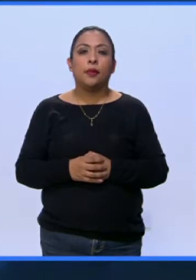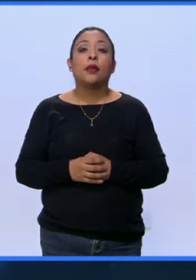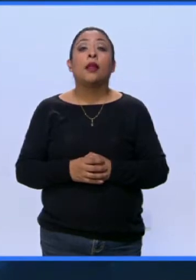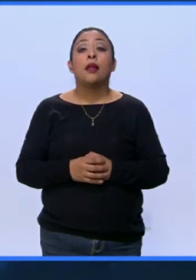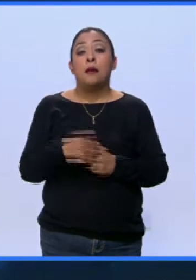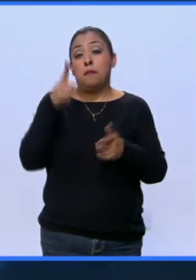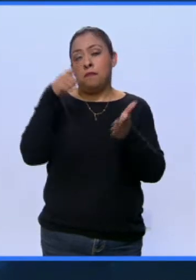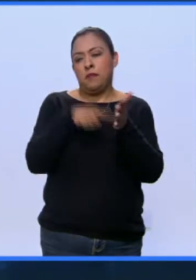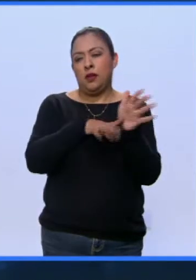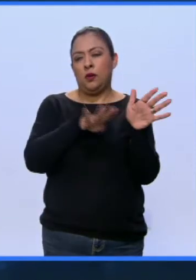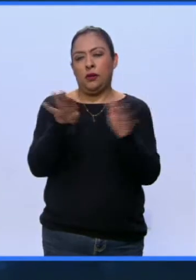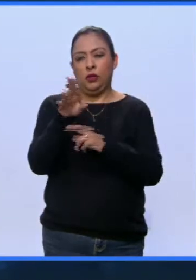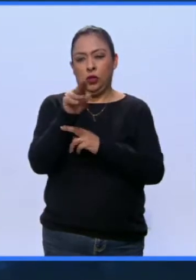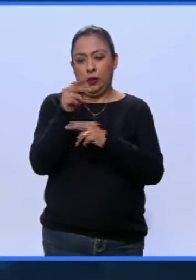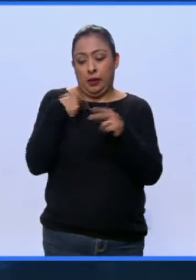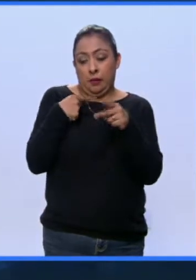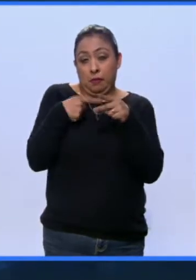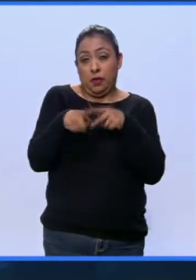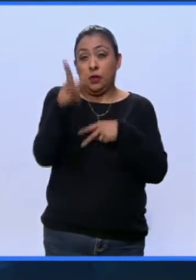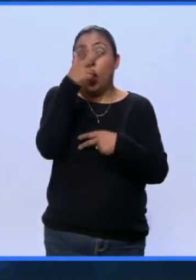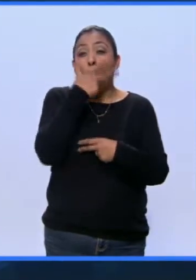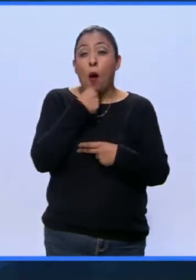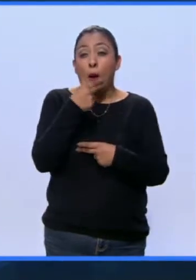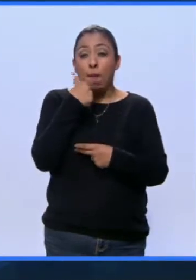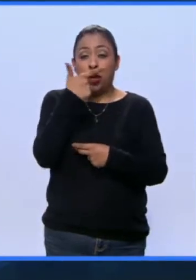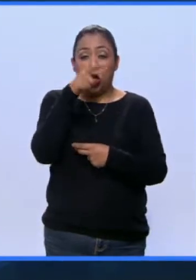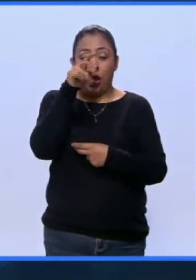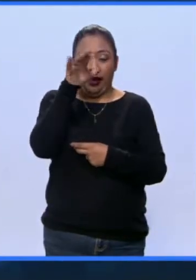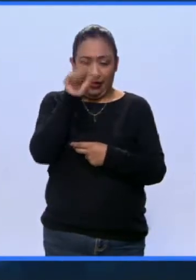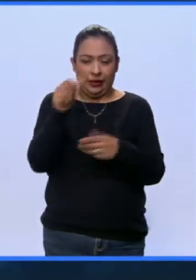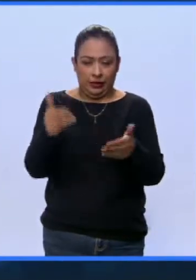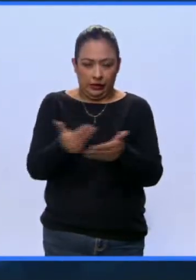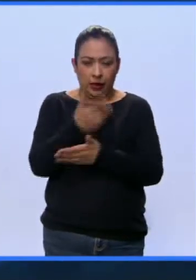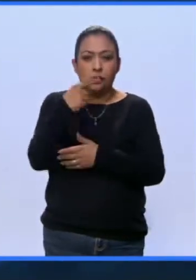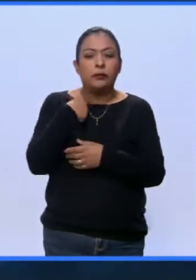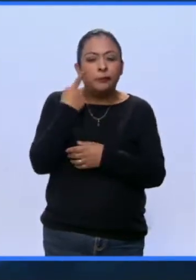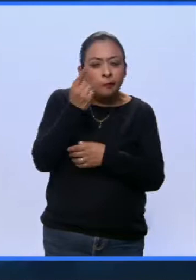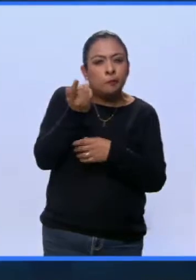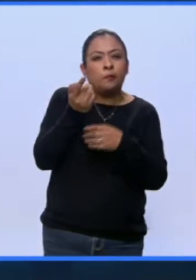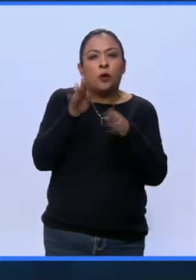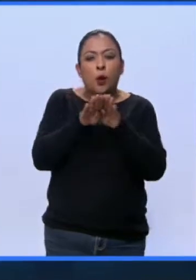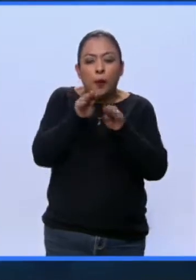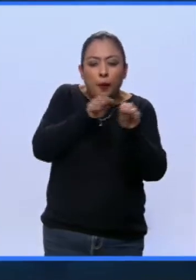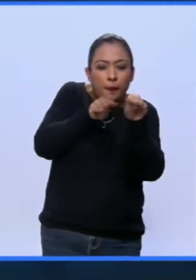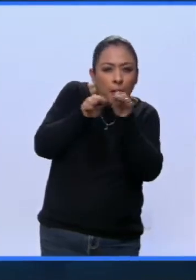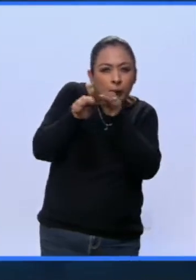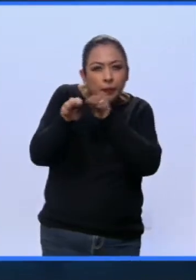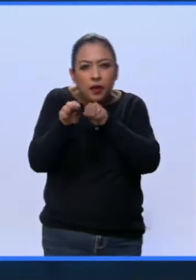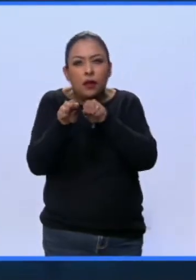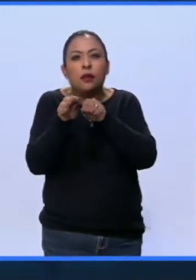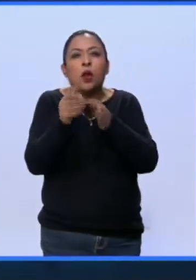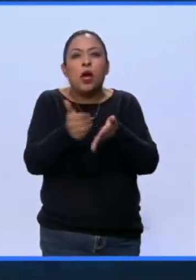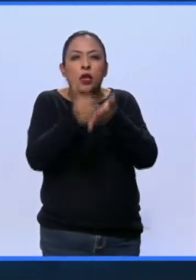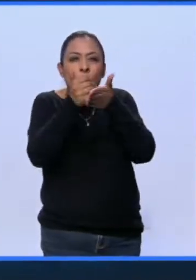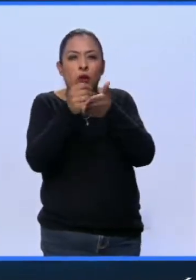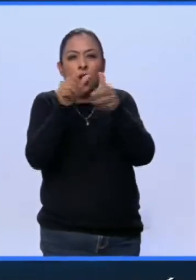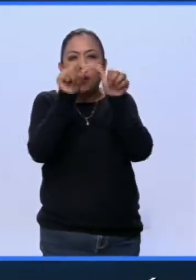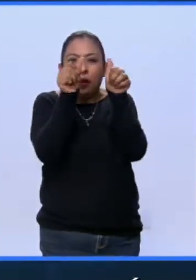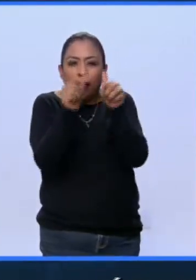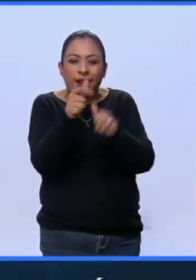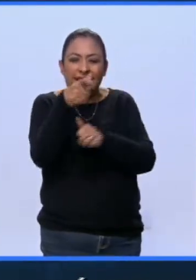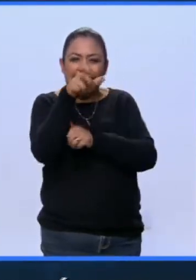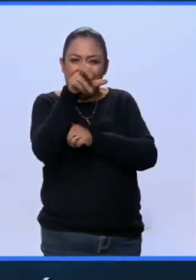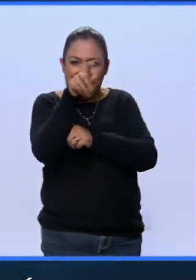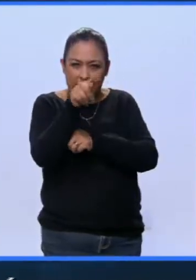Desde 1990, un holandés explora las posibilidades del movimiento a través de esculturas cinéticas que se